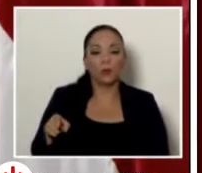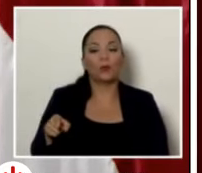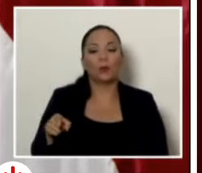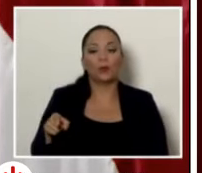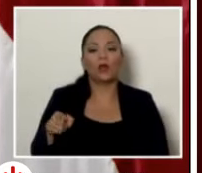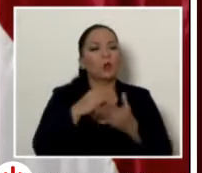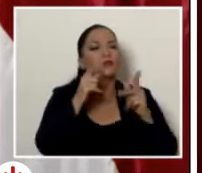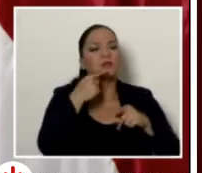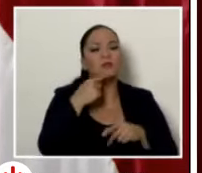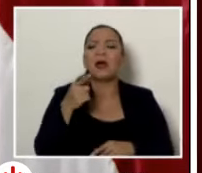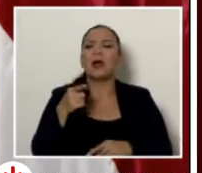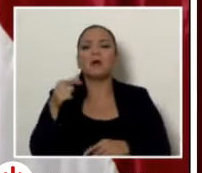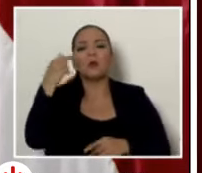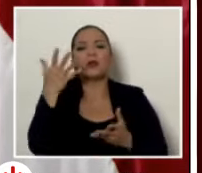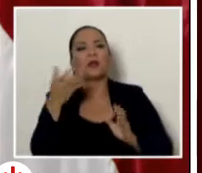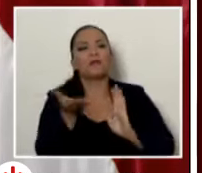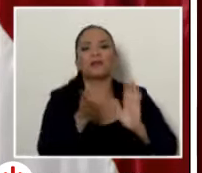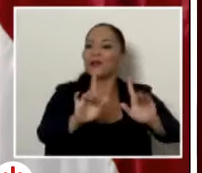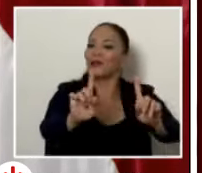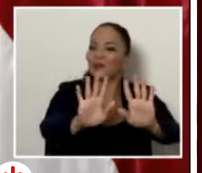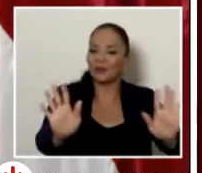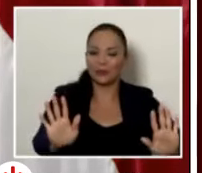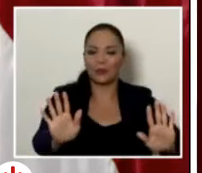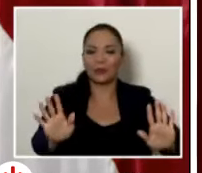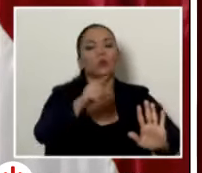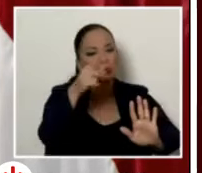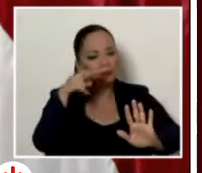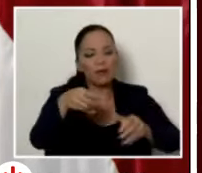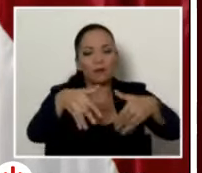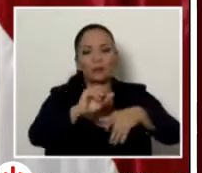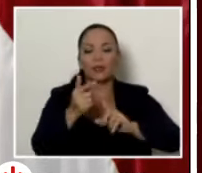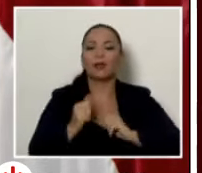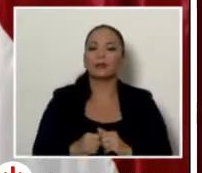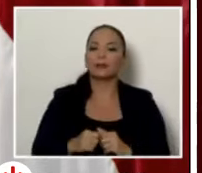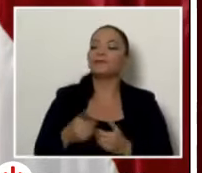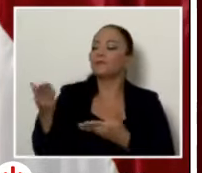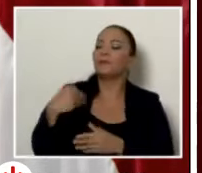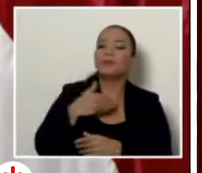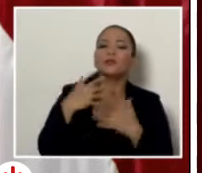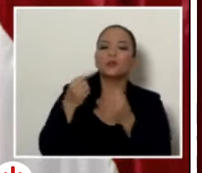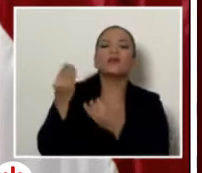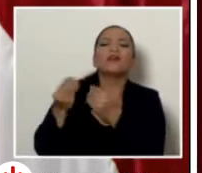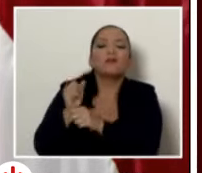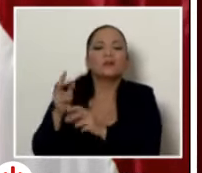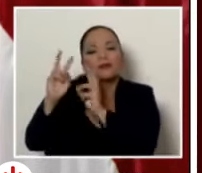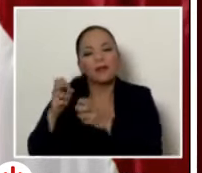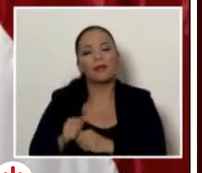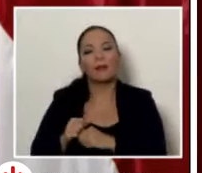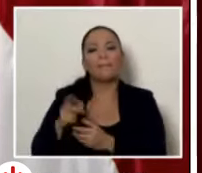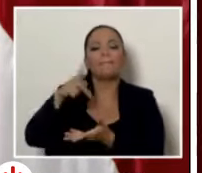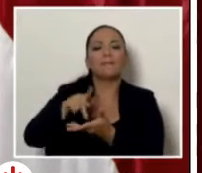más no señores fíjense en las redes señor ministro de salud que vamos a hacer con eso de la nación y el